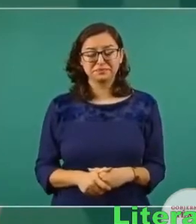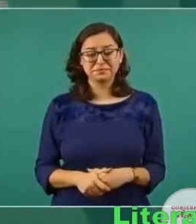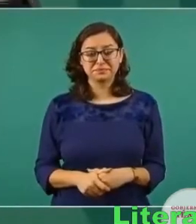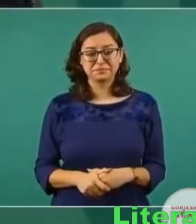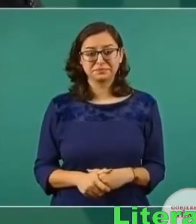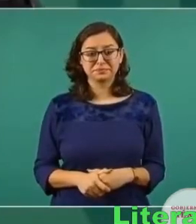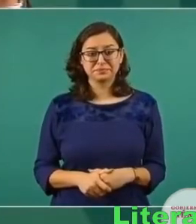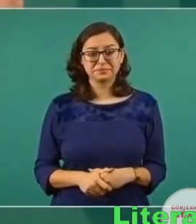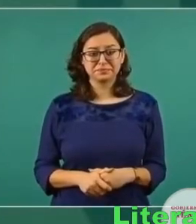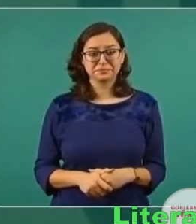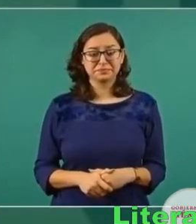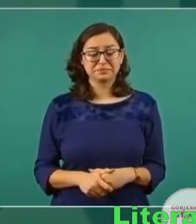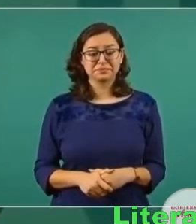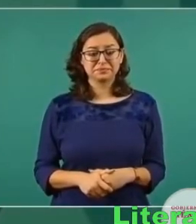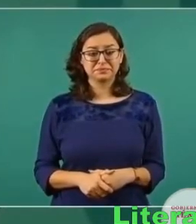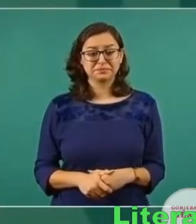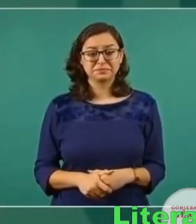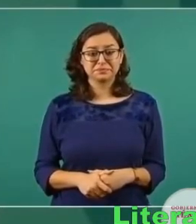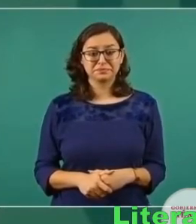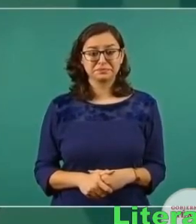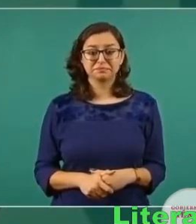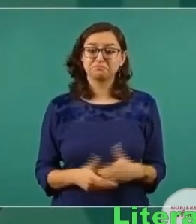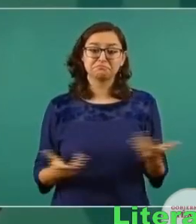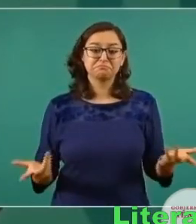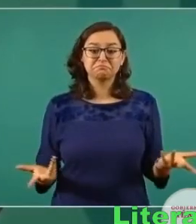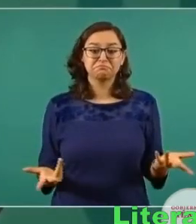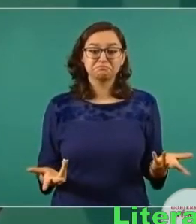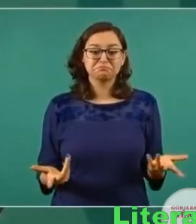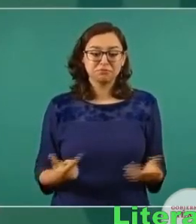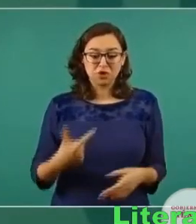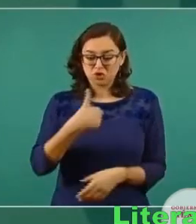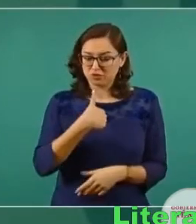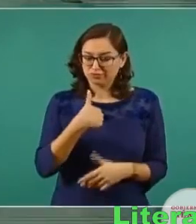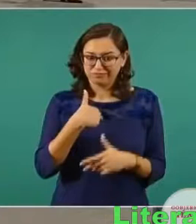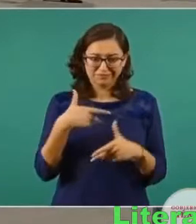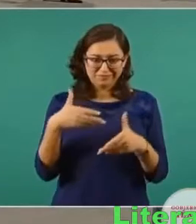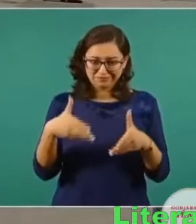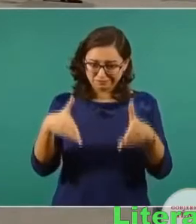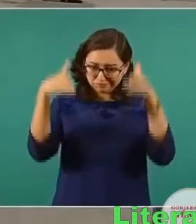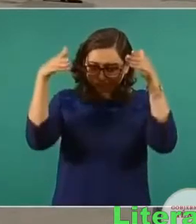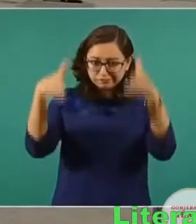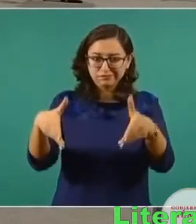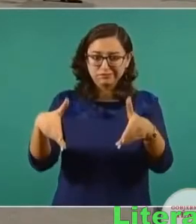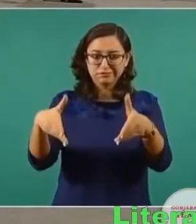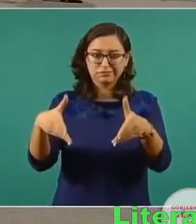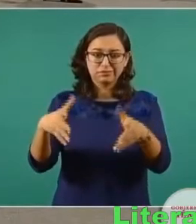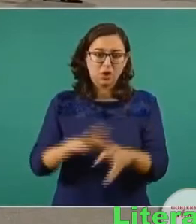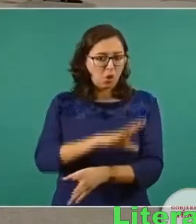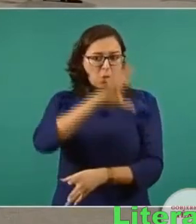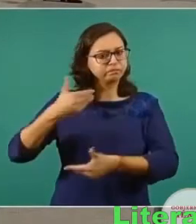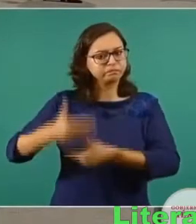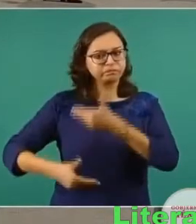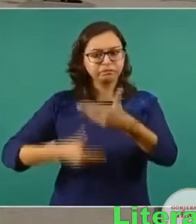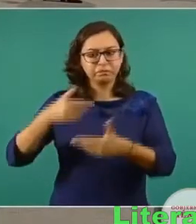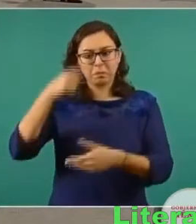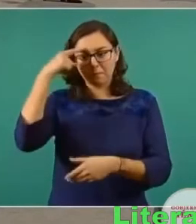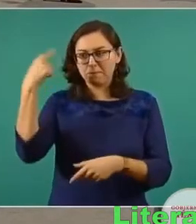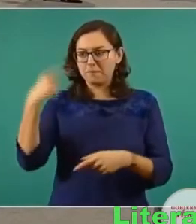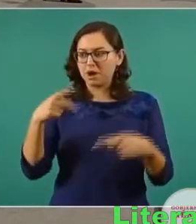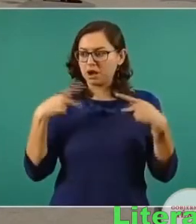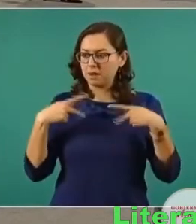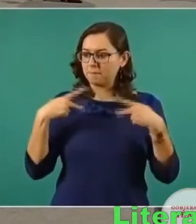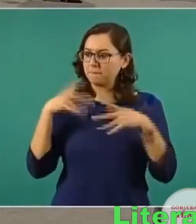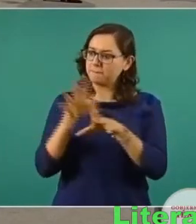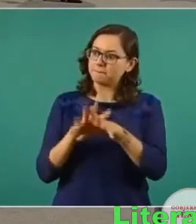Este, yo estoy entregado por completo, que es la causa